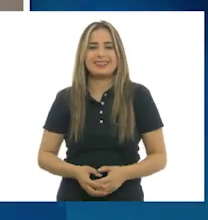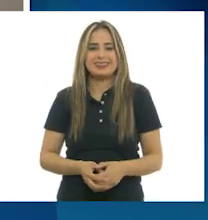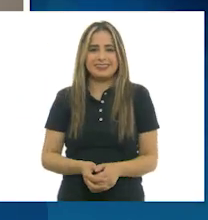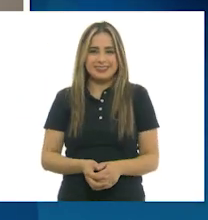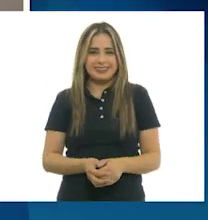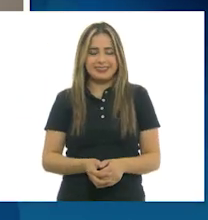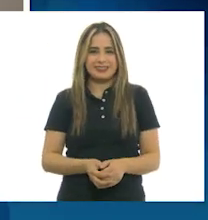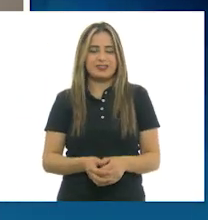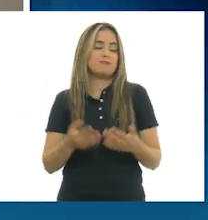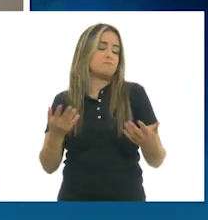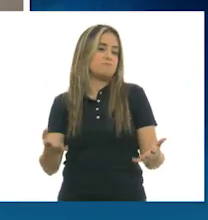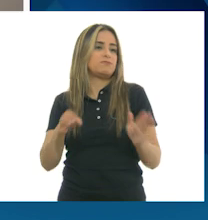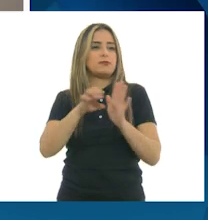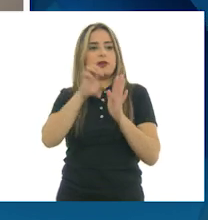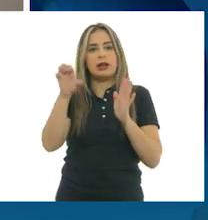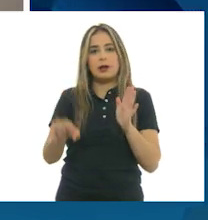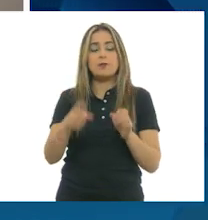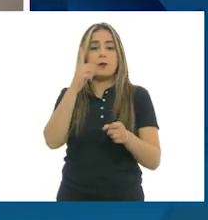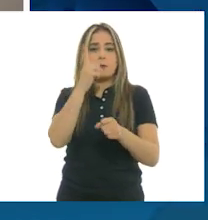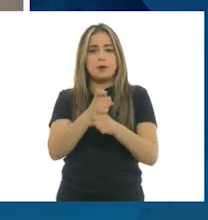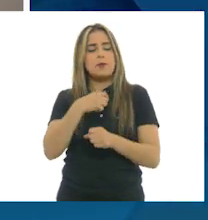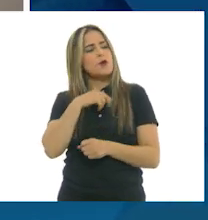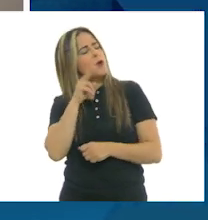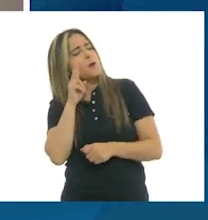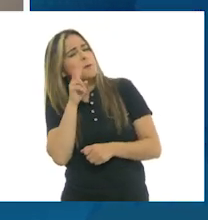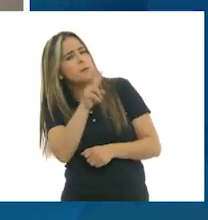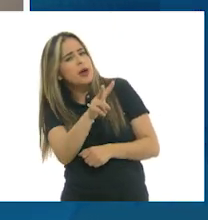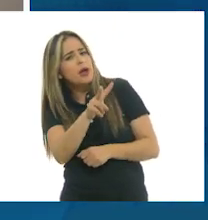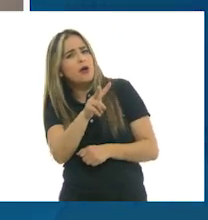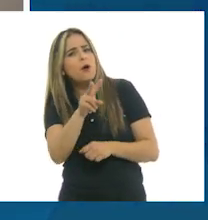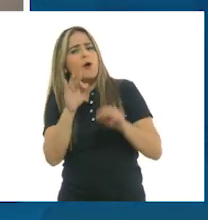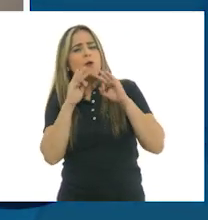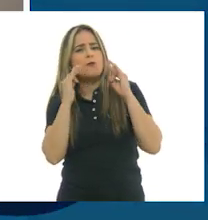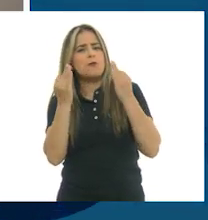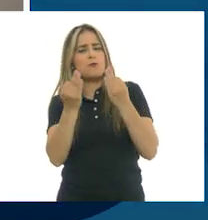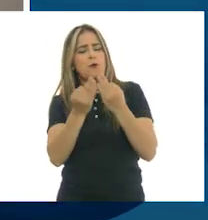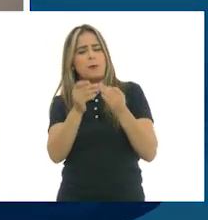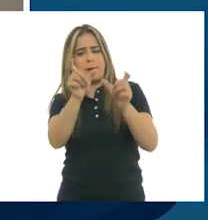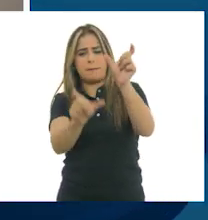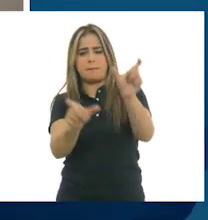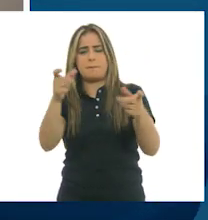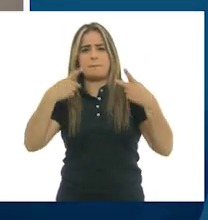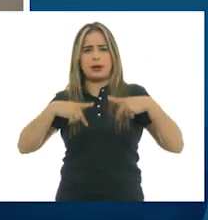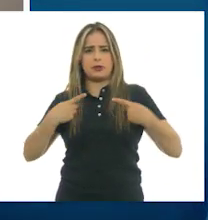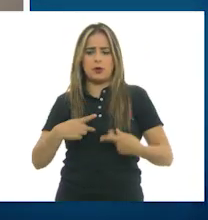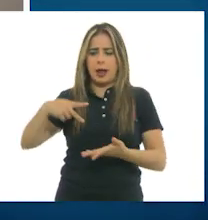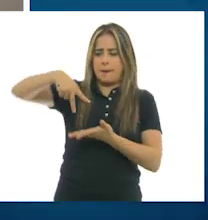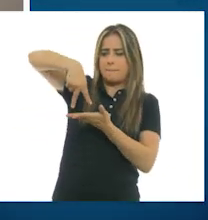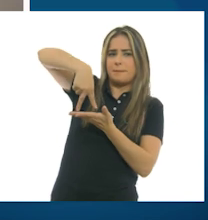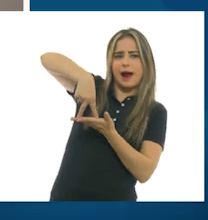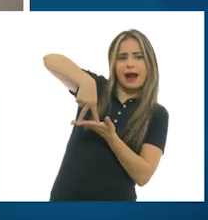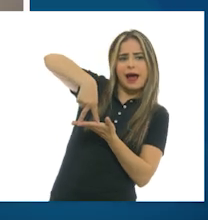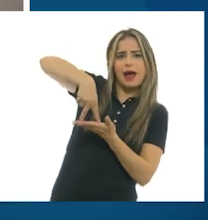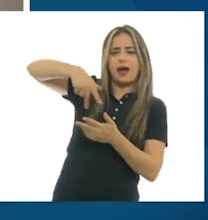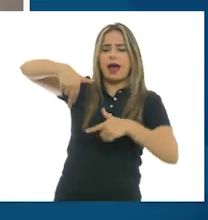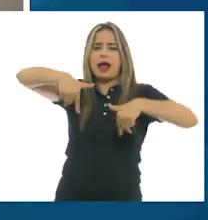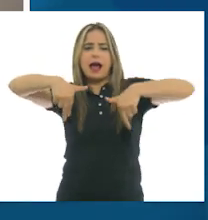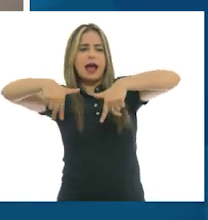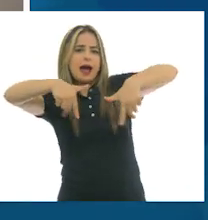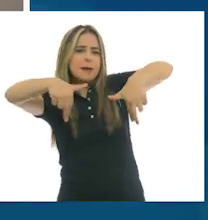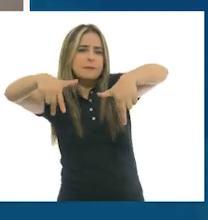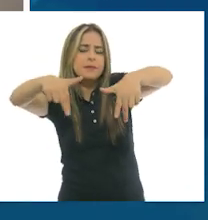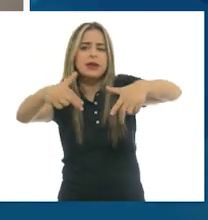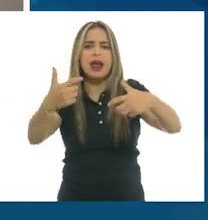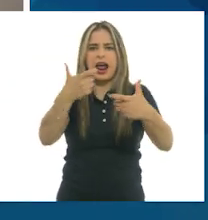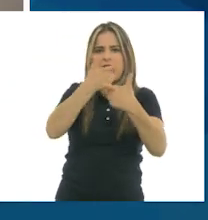Por ejemplo, me fijo en la forma en la que el personaje se para, camina, se ríe,